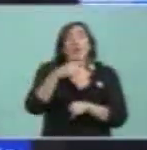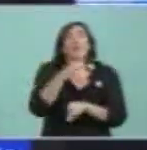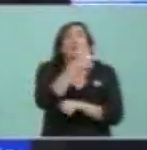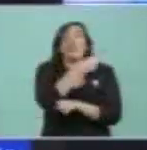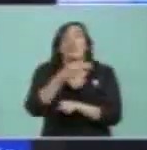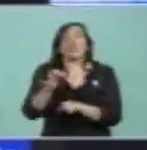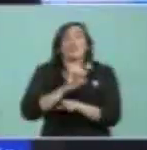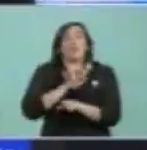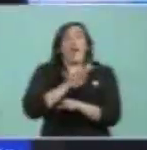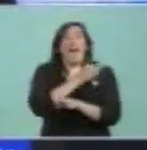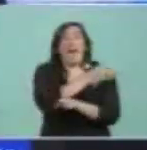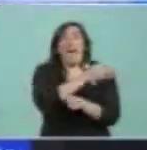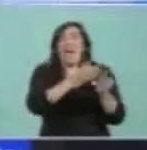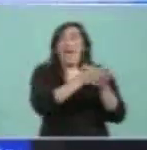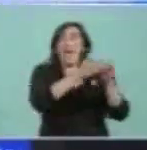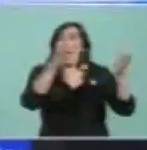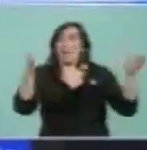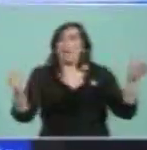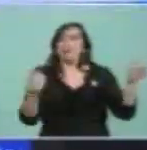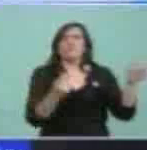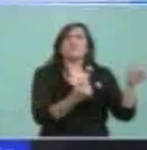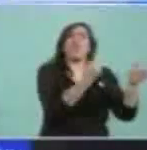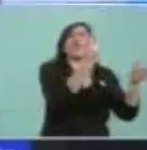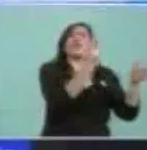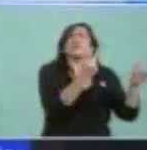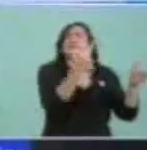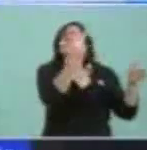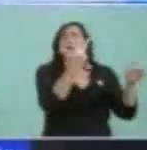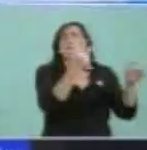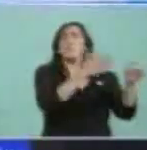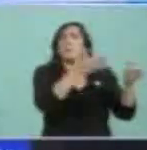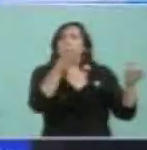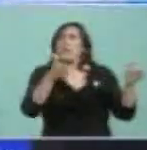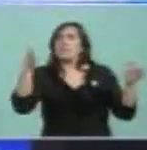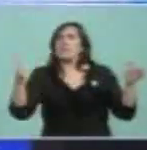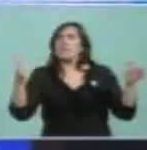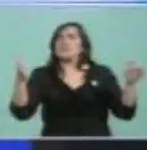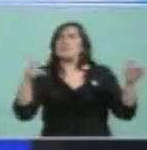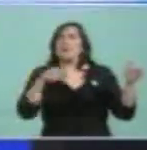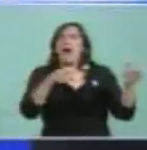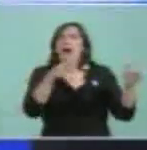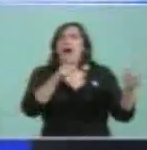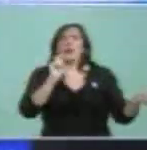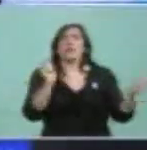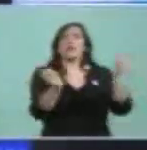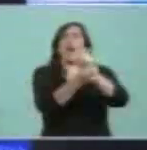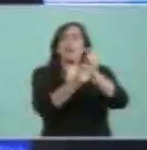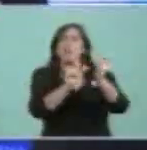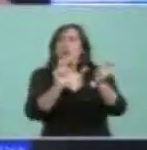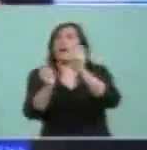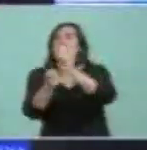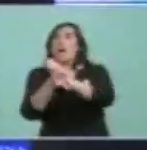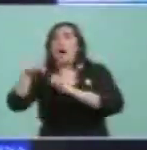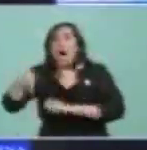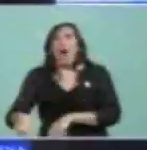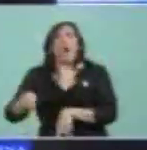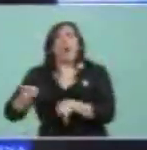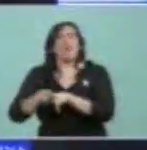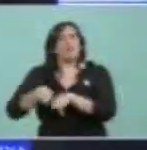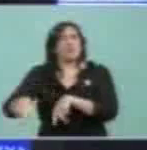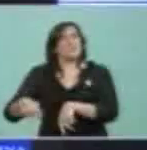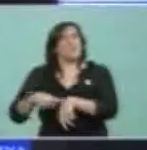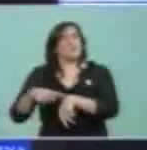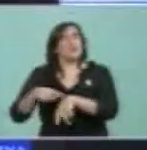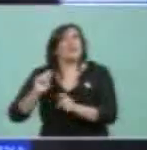años en dos o tres oportunidades y que tenemos la inmensa